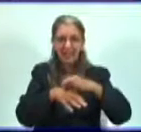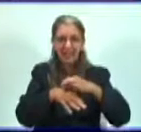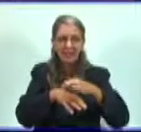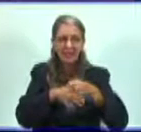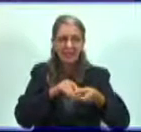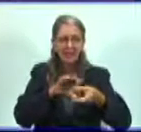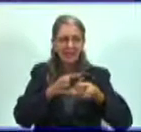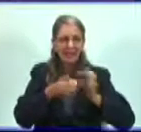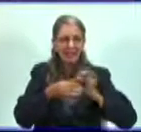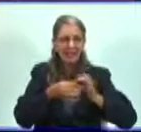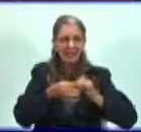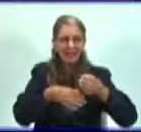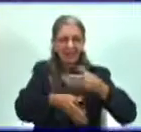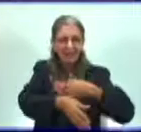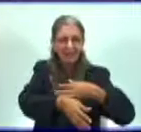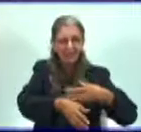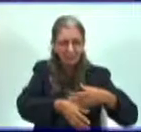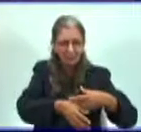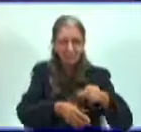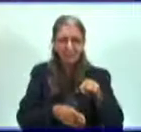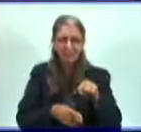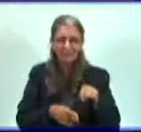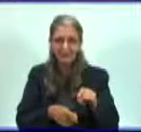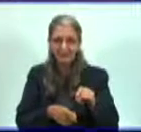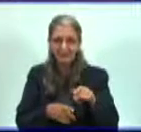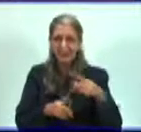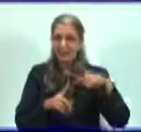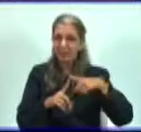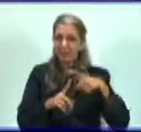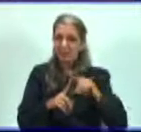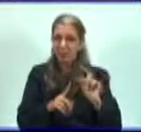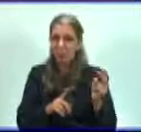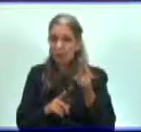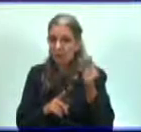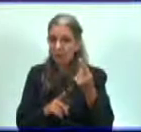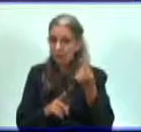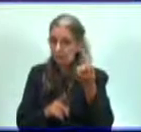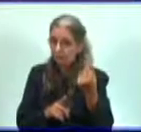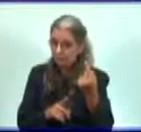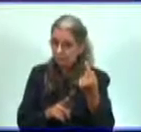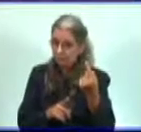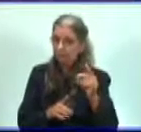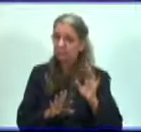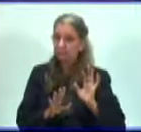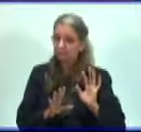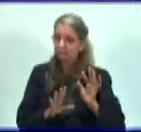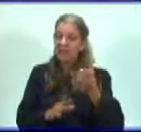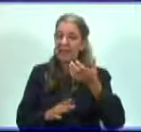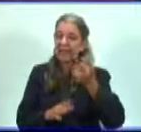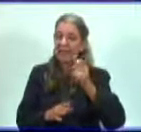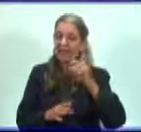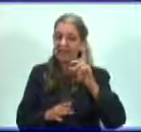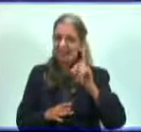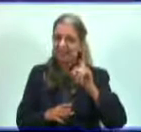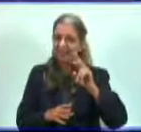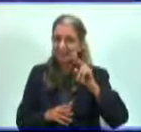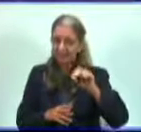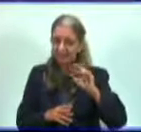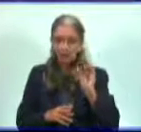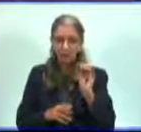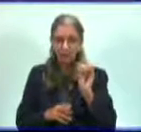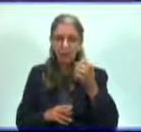trabajado, tema abordado, en la primera unidad, ácido nucleico, que puede ser ADN o ARN.